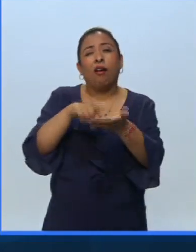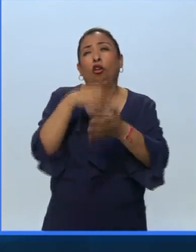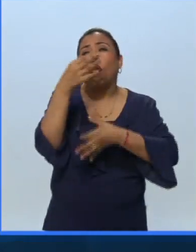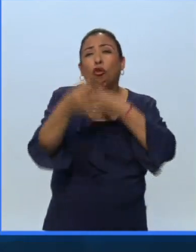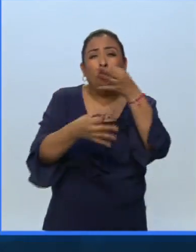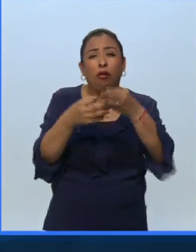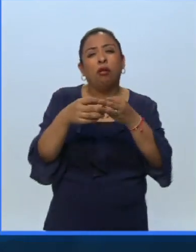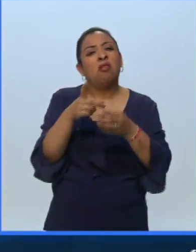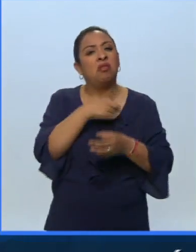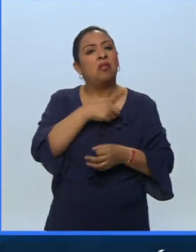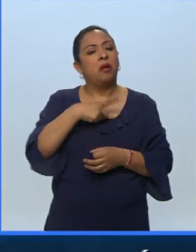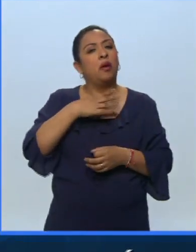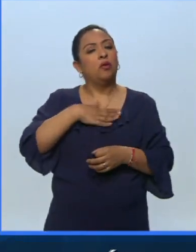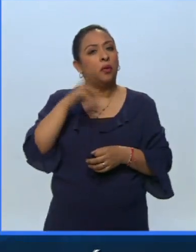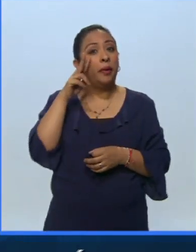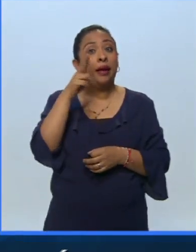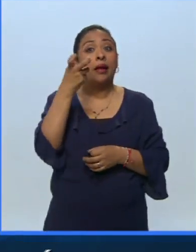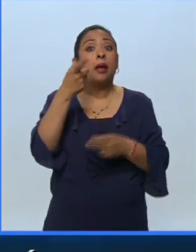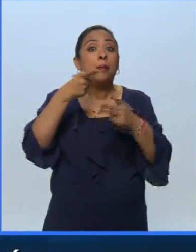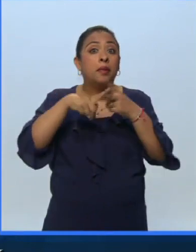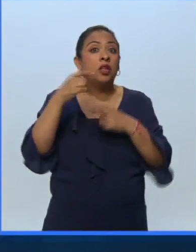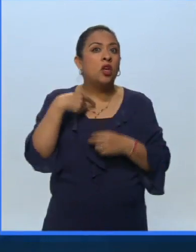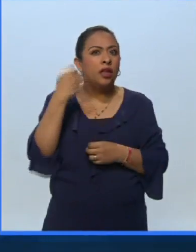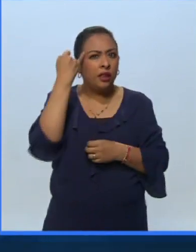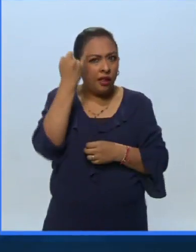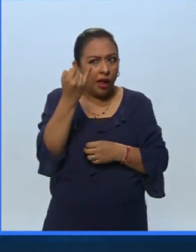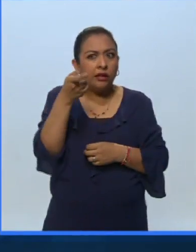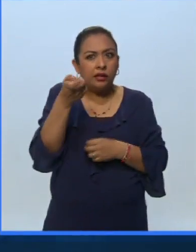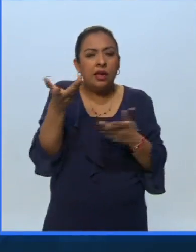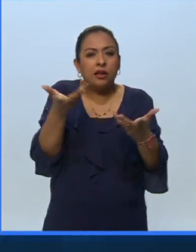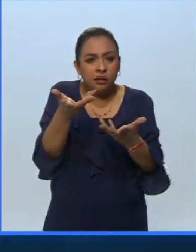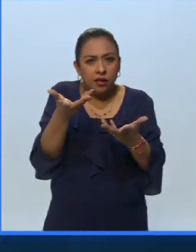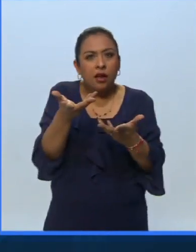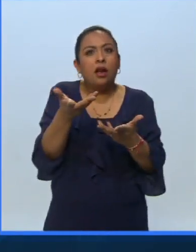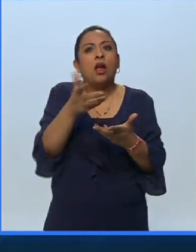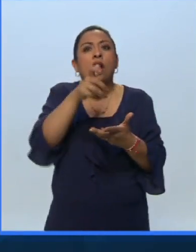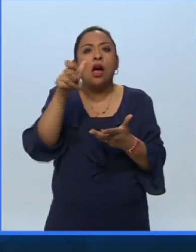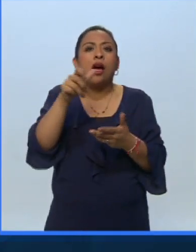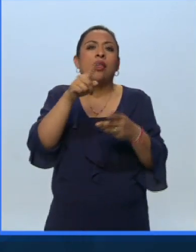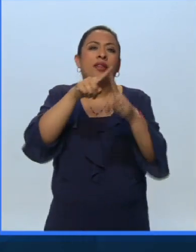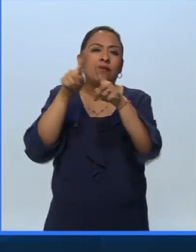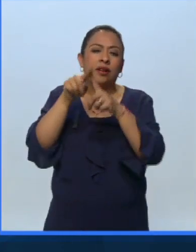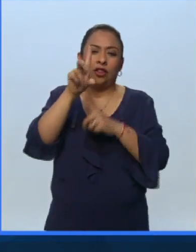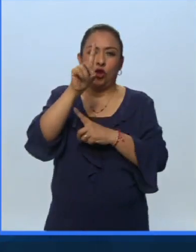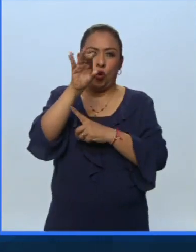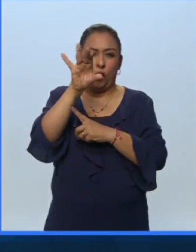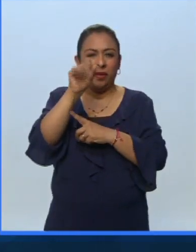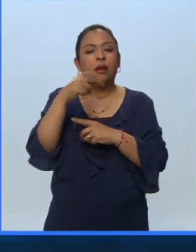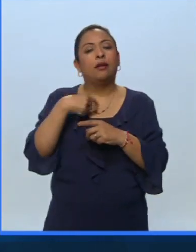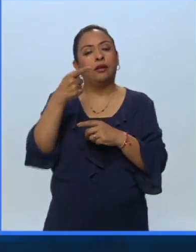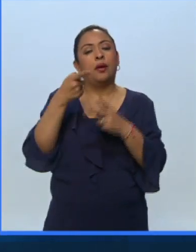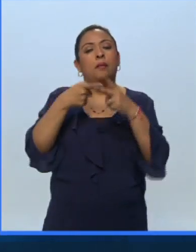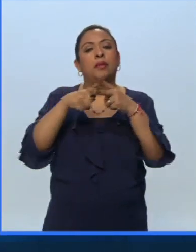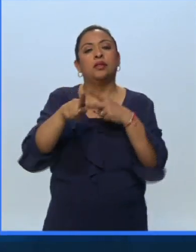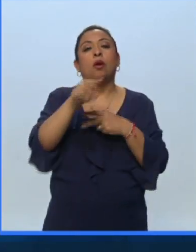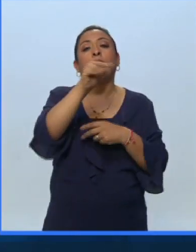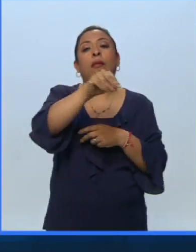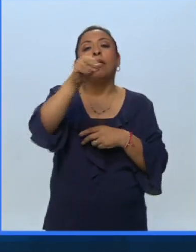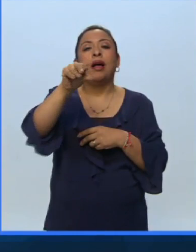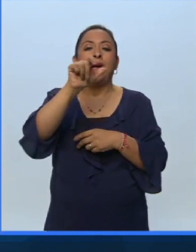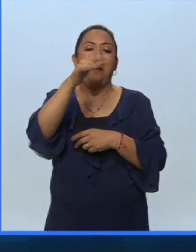ser vista y ahí empezó la idea de, bueno, y si ya vamos a hacer eso ¿por qué no hacerlo por más documentales? y así nació Ambulante